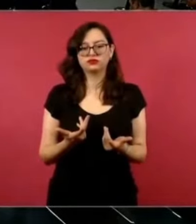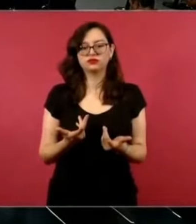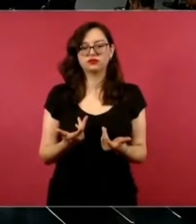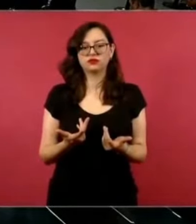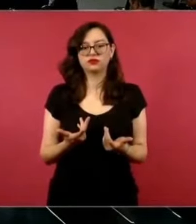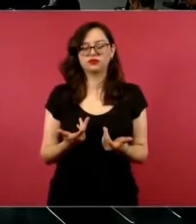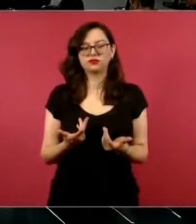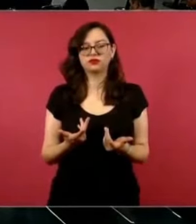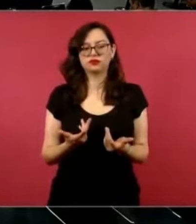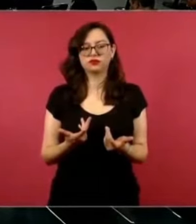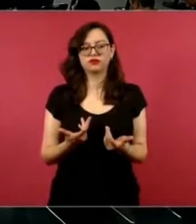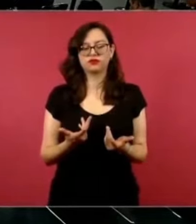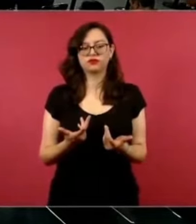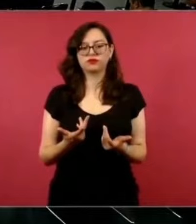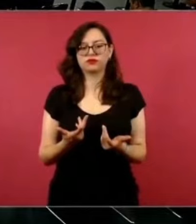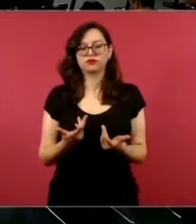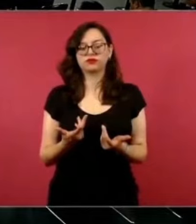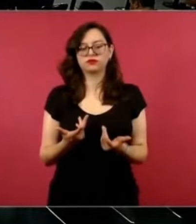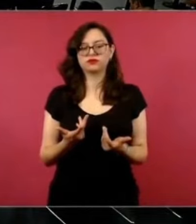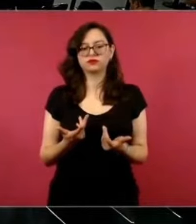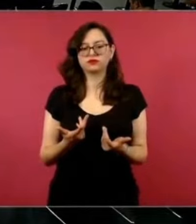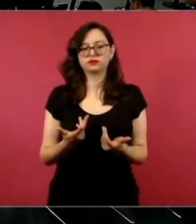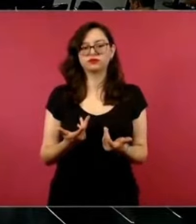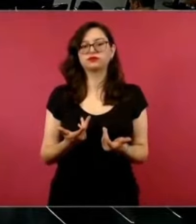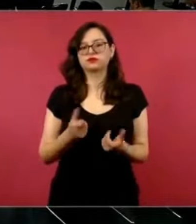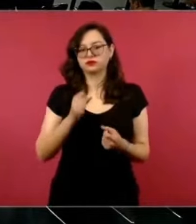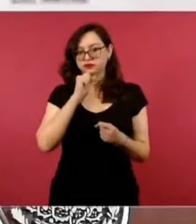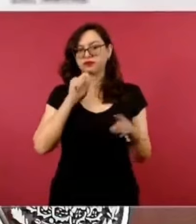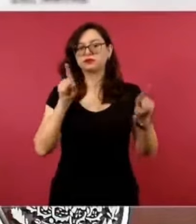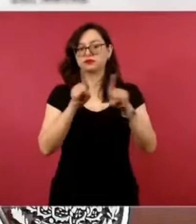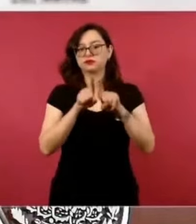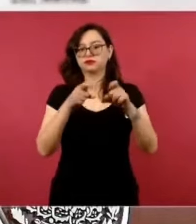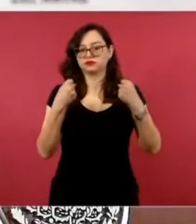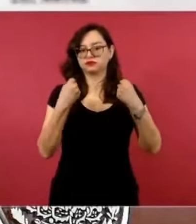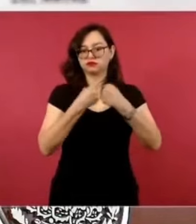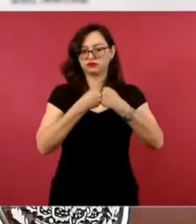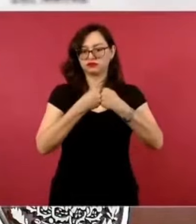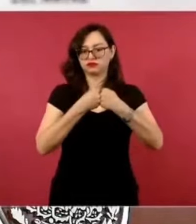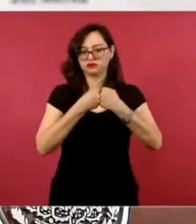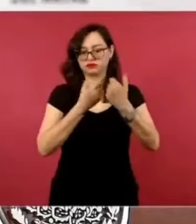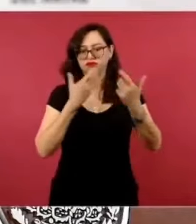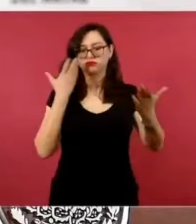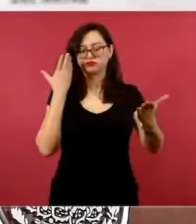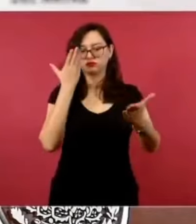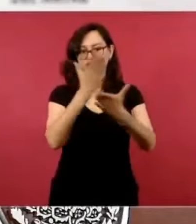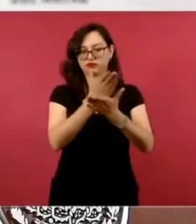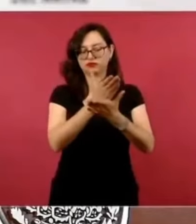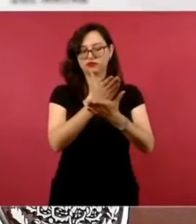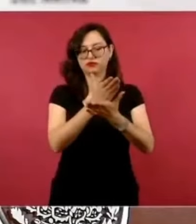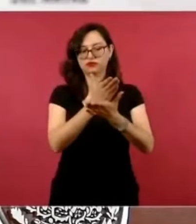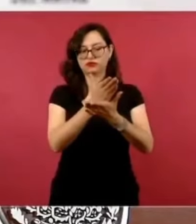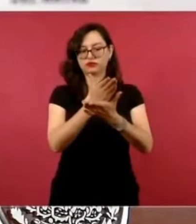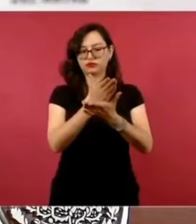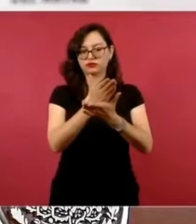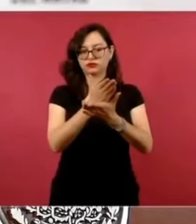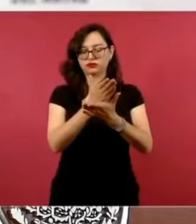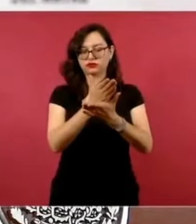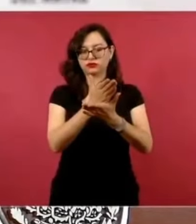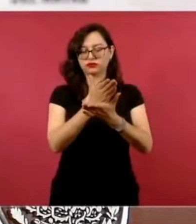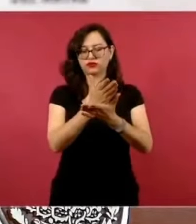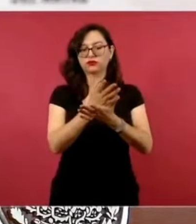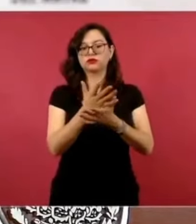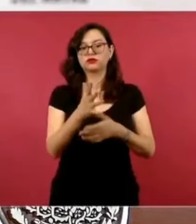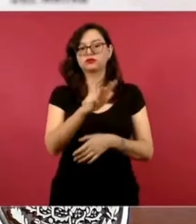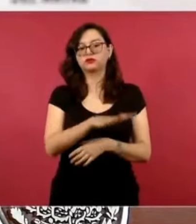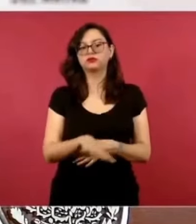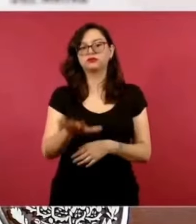Estuvimos también en la frontera, estuvimos en Nuevo